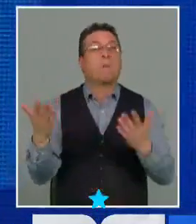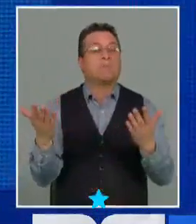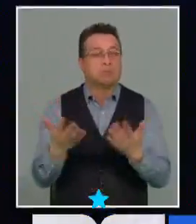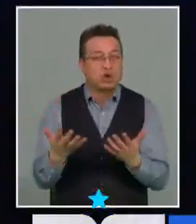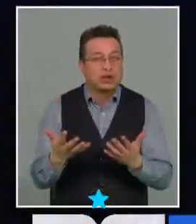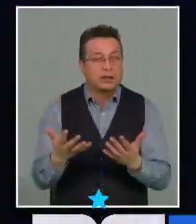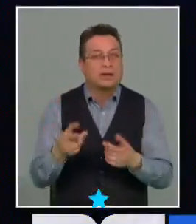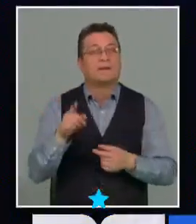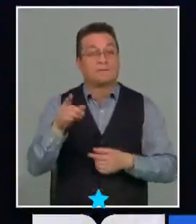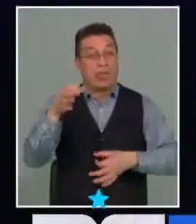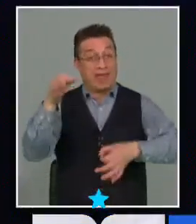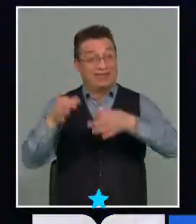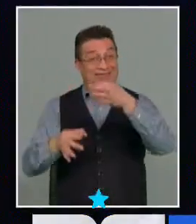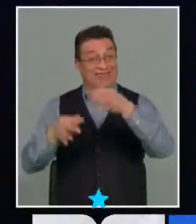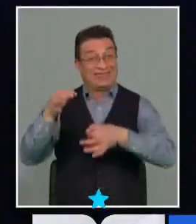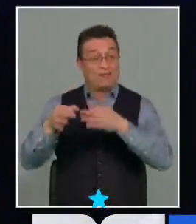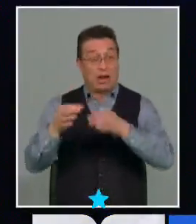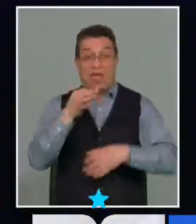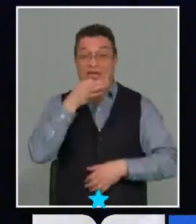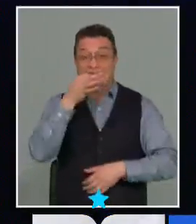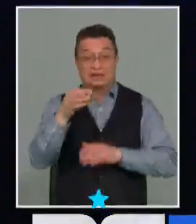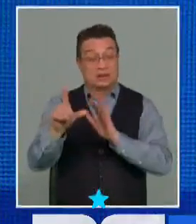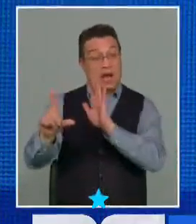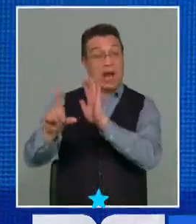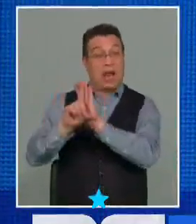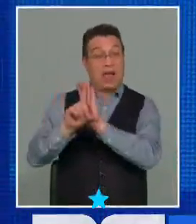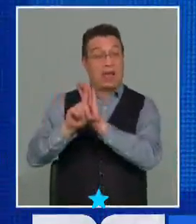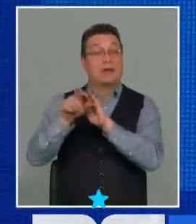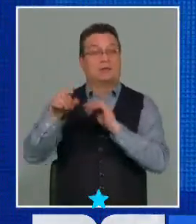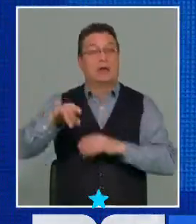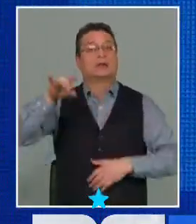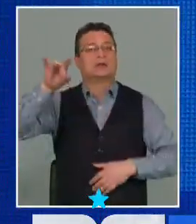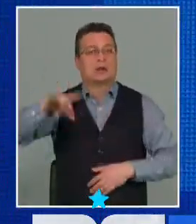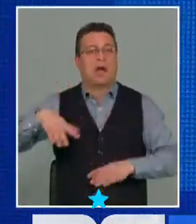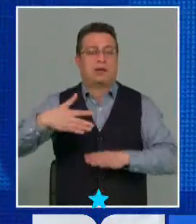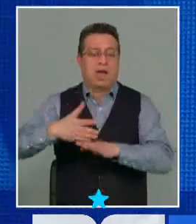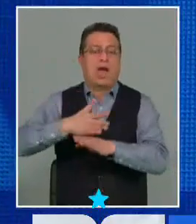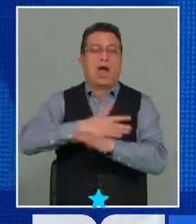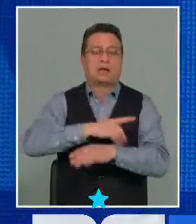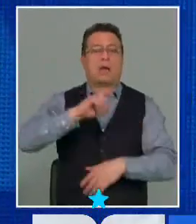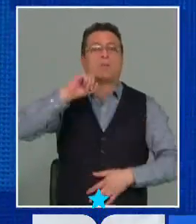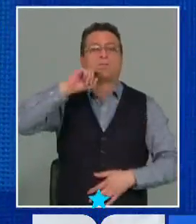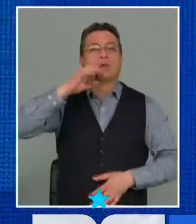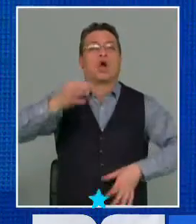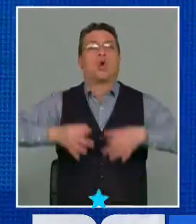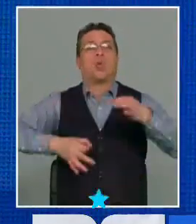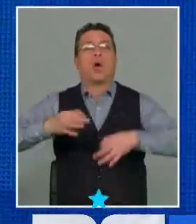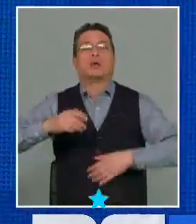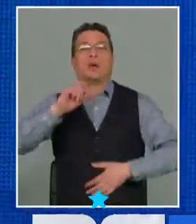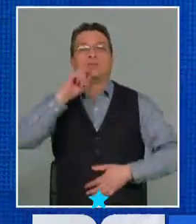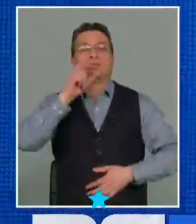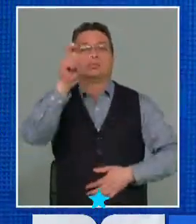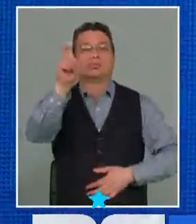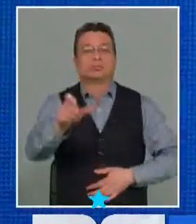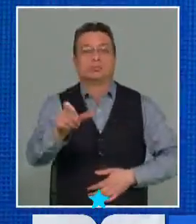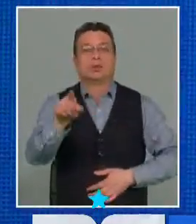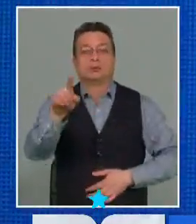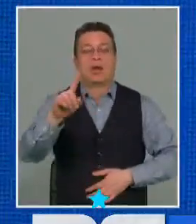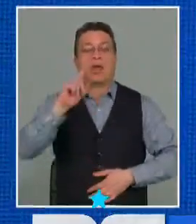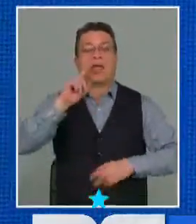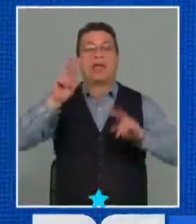porque los tribunales que establece la ley se sabe de antemano quién es el juez que nos va a juzgar los temas de